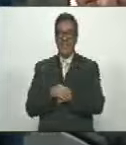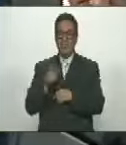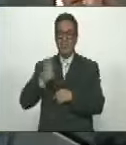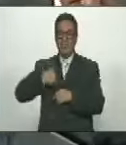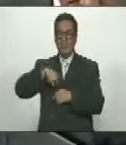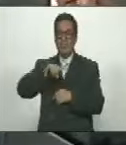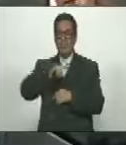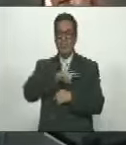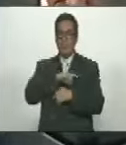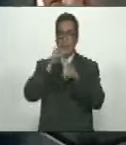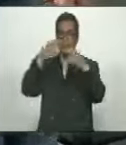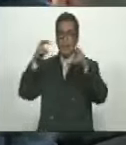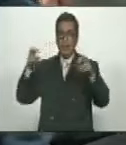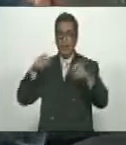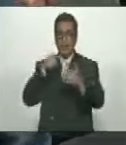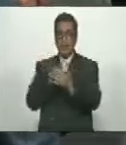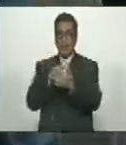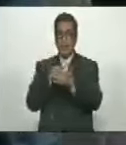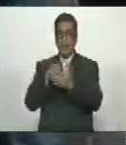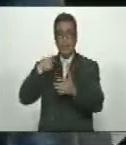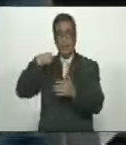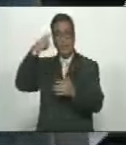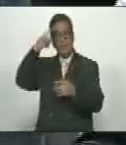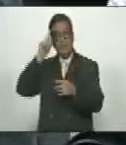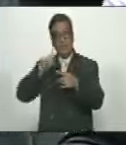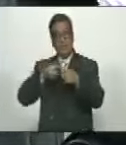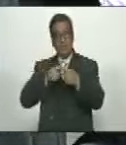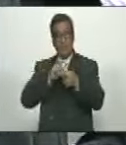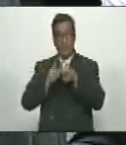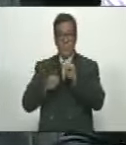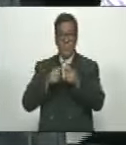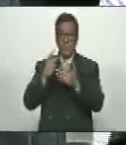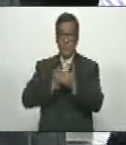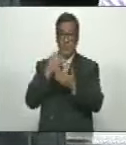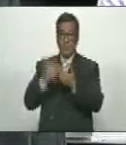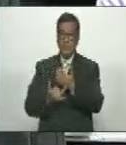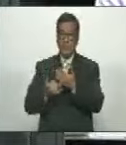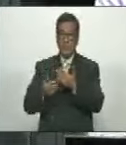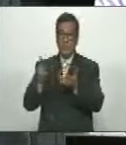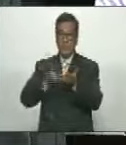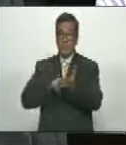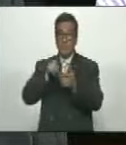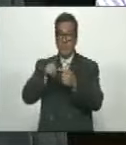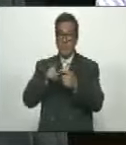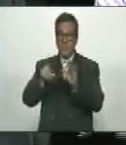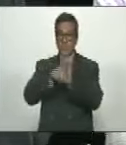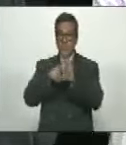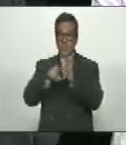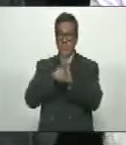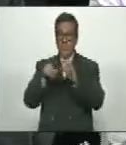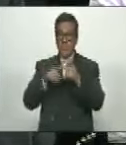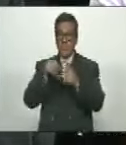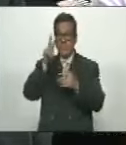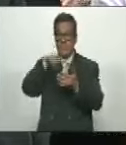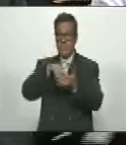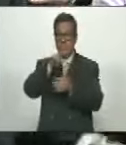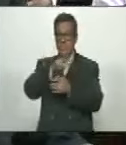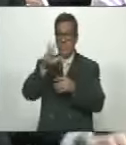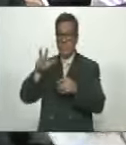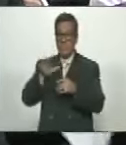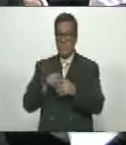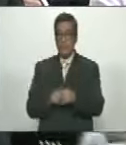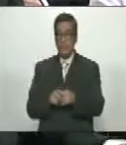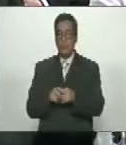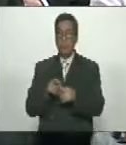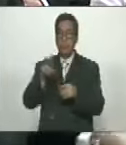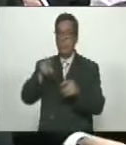nosotros en el tema de ley de endeudamiento a pesar de que encontramos que hay unos cuantos proyectos que se repiten de la ley de endeudamiento del año 2023 y